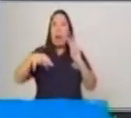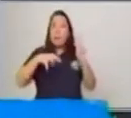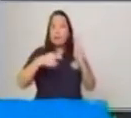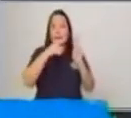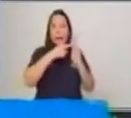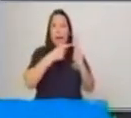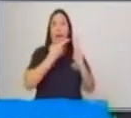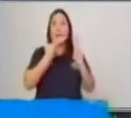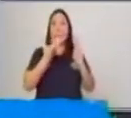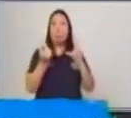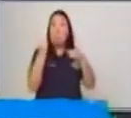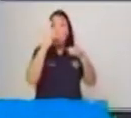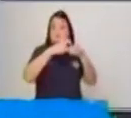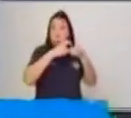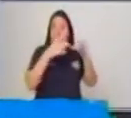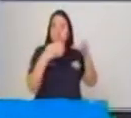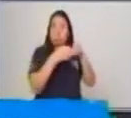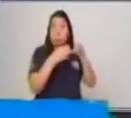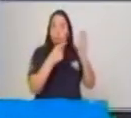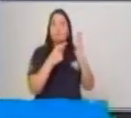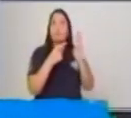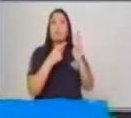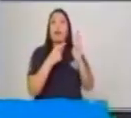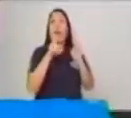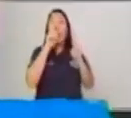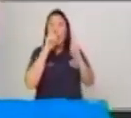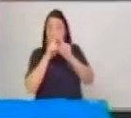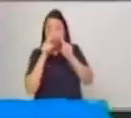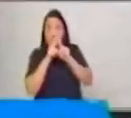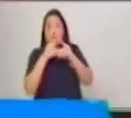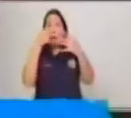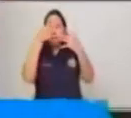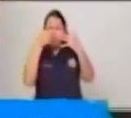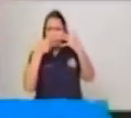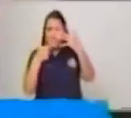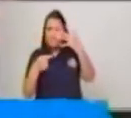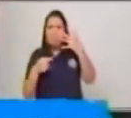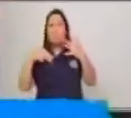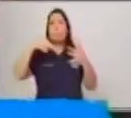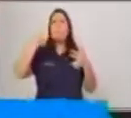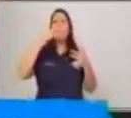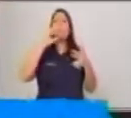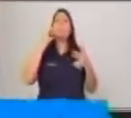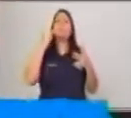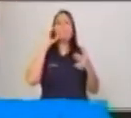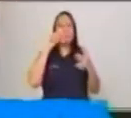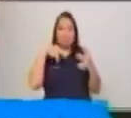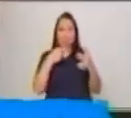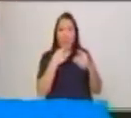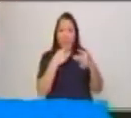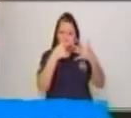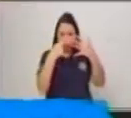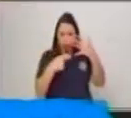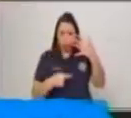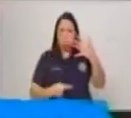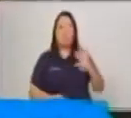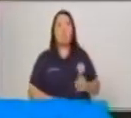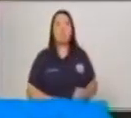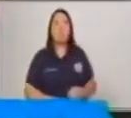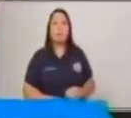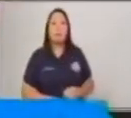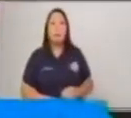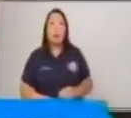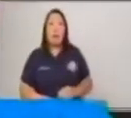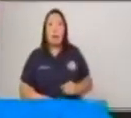los personajes. También trabajamos las partes de la narración. ¿Cuáles dijimos que eran las partes? Y en el orden en el que los